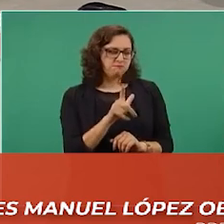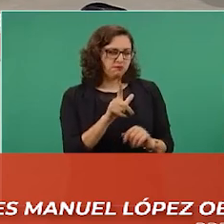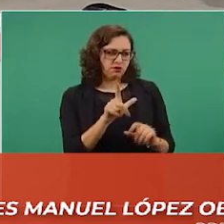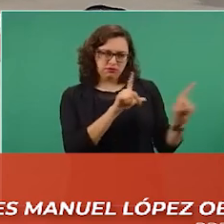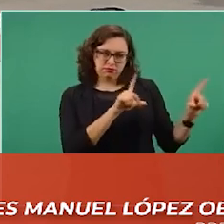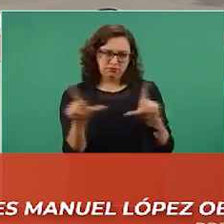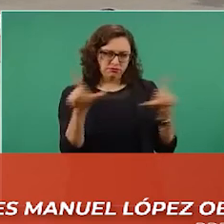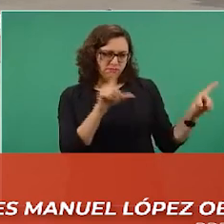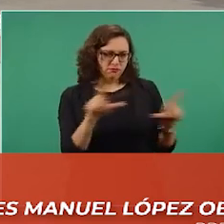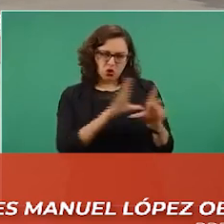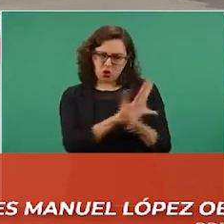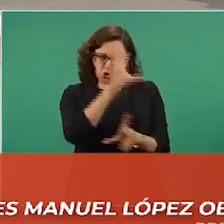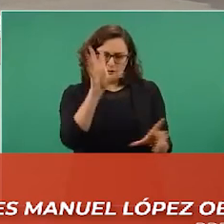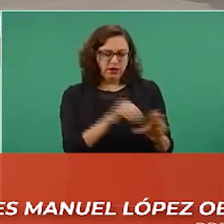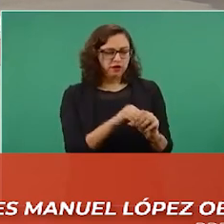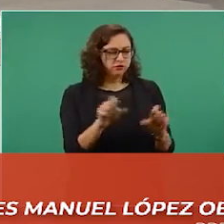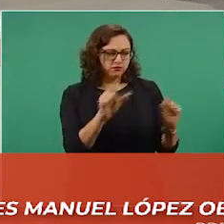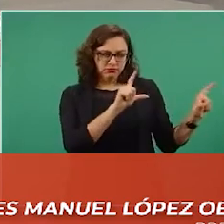las pasas todas?